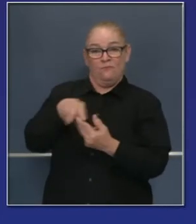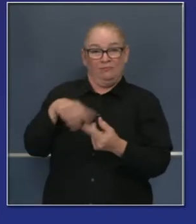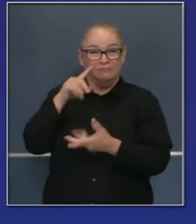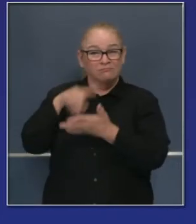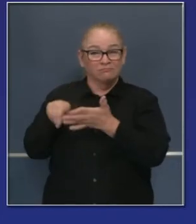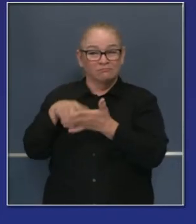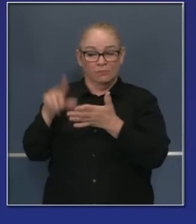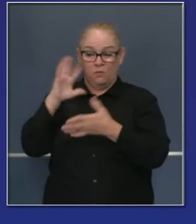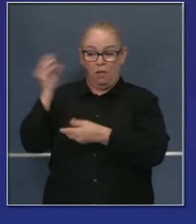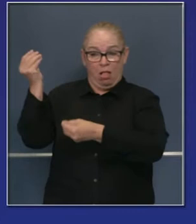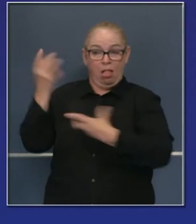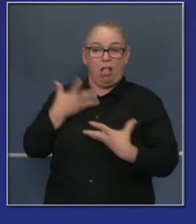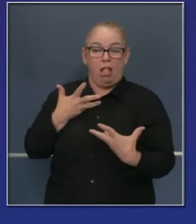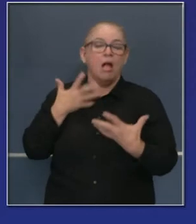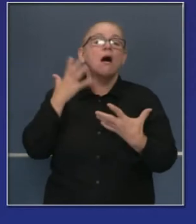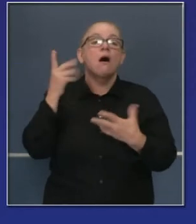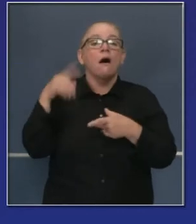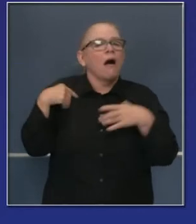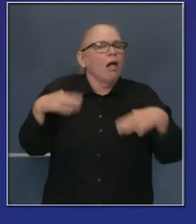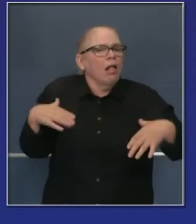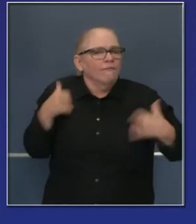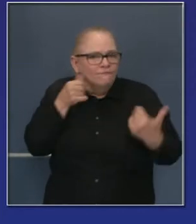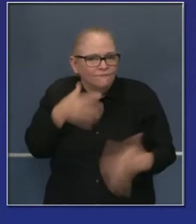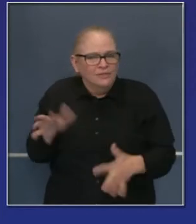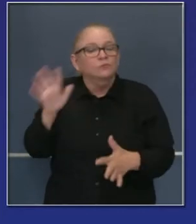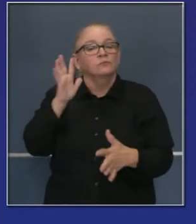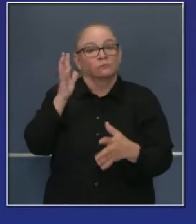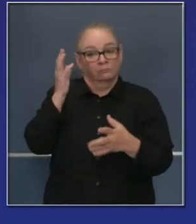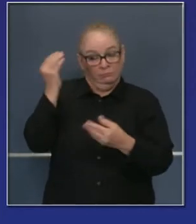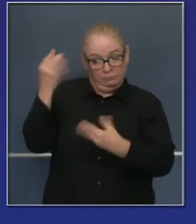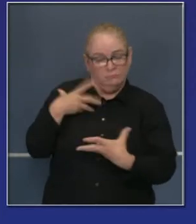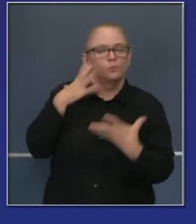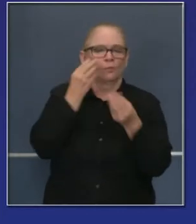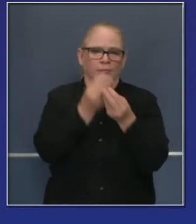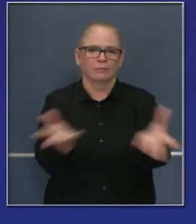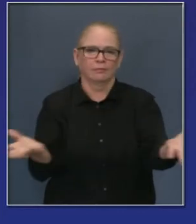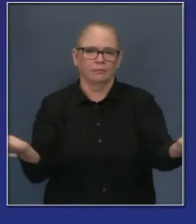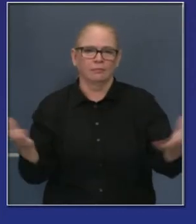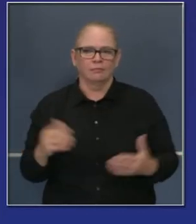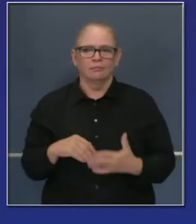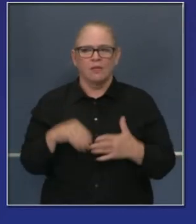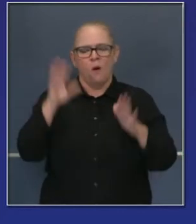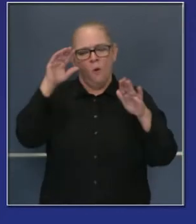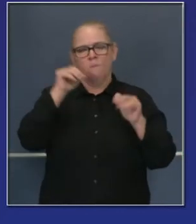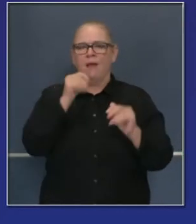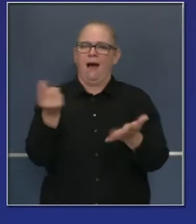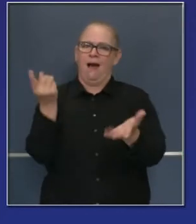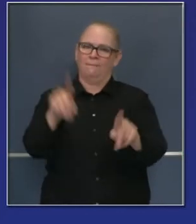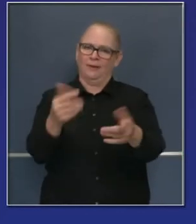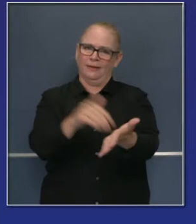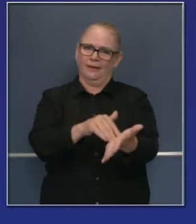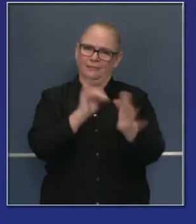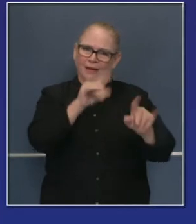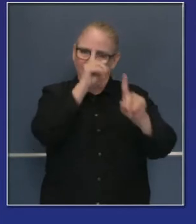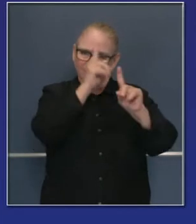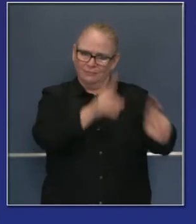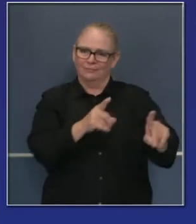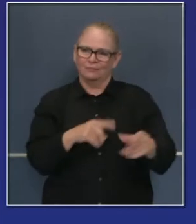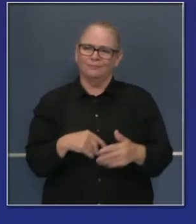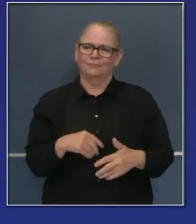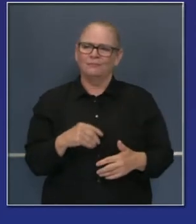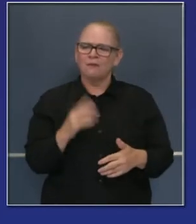Reglamentario de la Energía. Pero hay que hacer esta investigación para saber qué implicaciones hay para el futuro para que esto no vuelva a pasar más nunca.